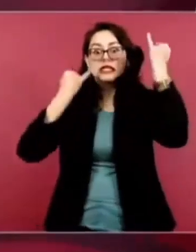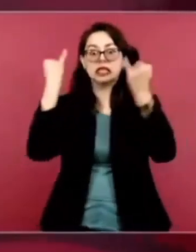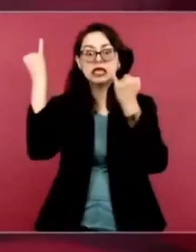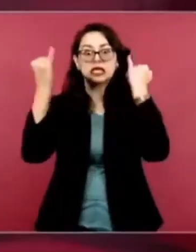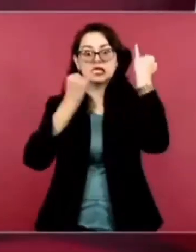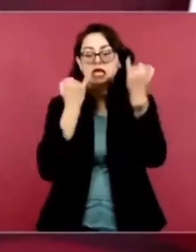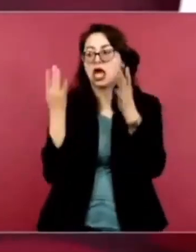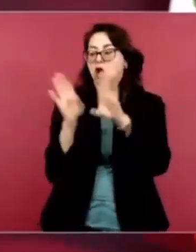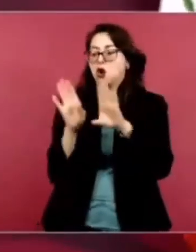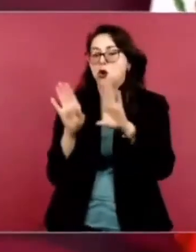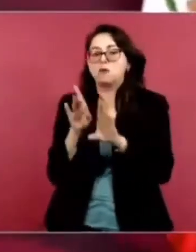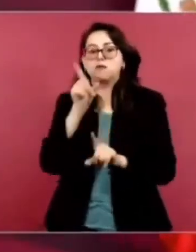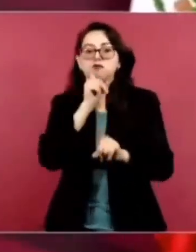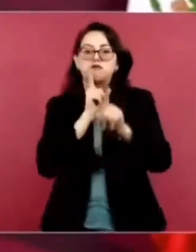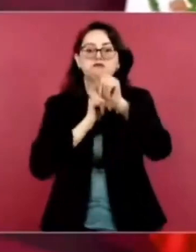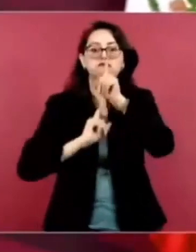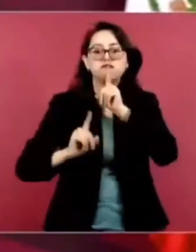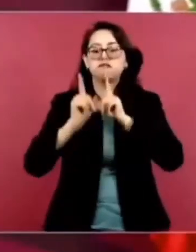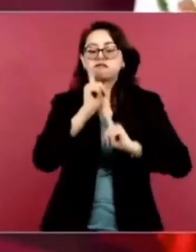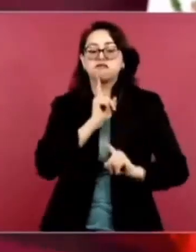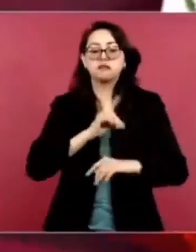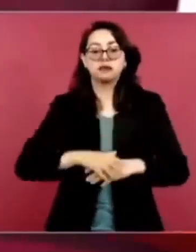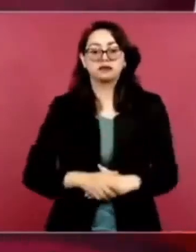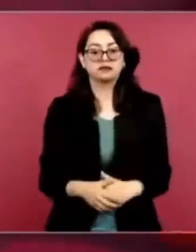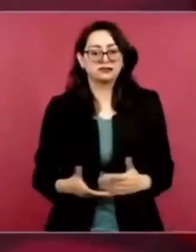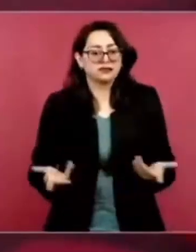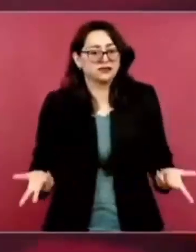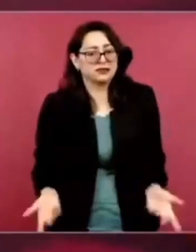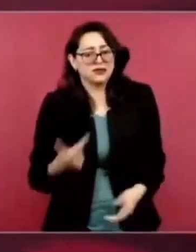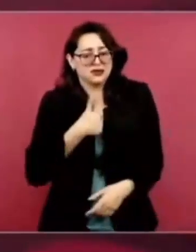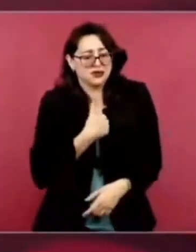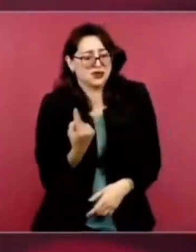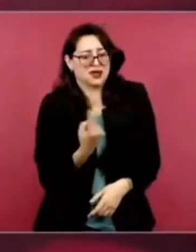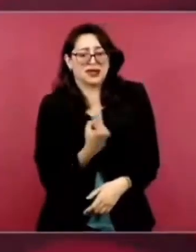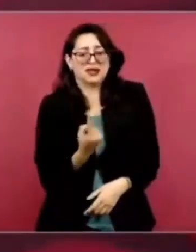como diría su clásico, ¿y yo por qué?